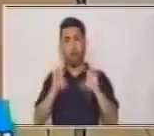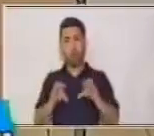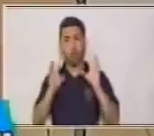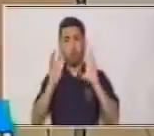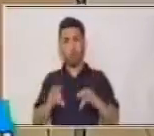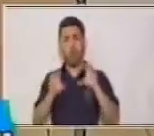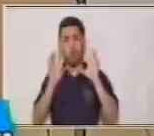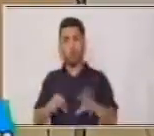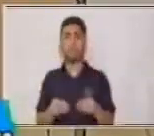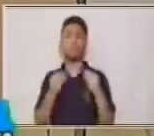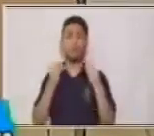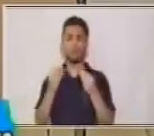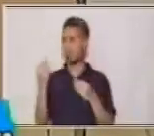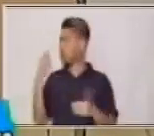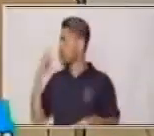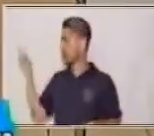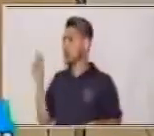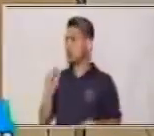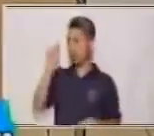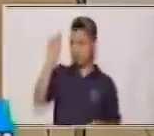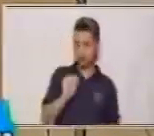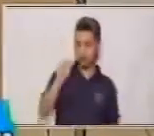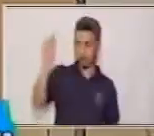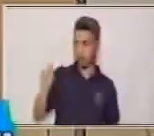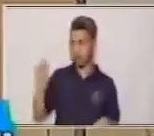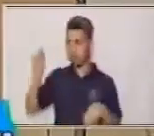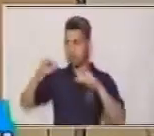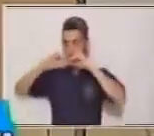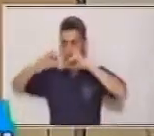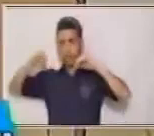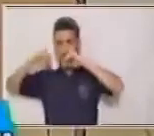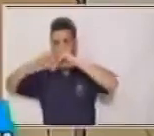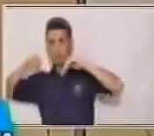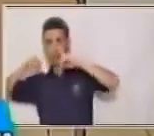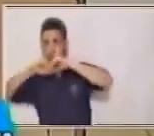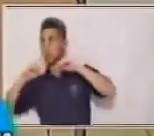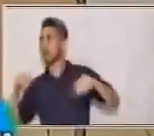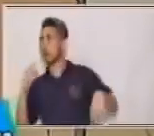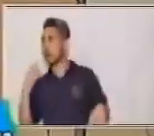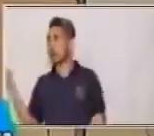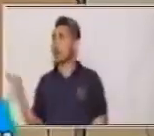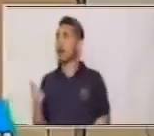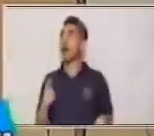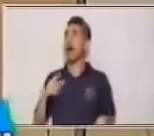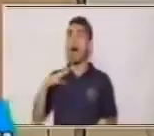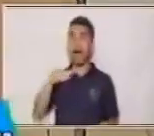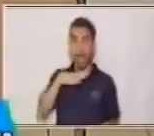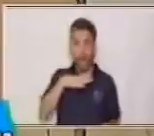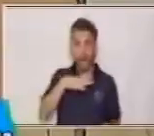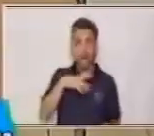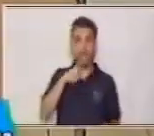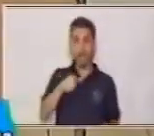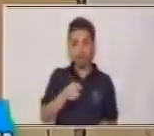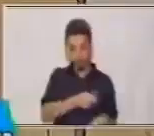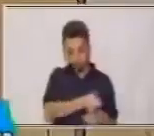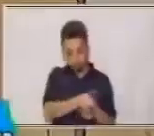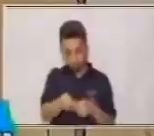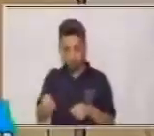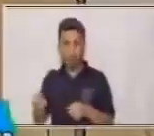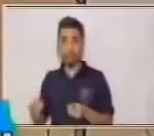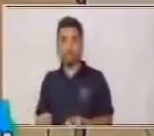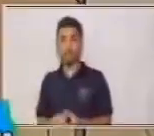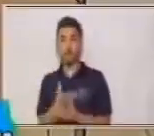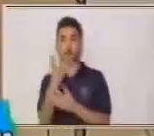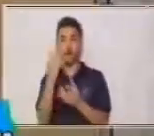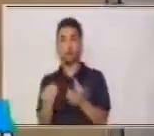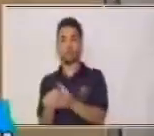Hay que regar las flores. El reloj